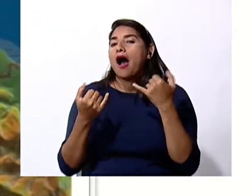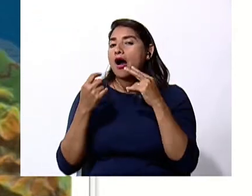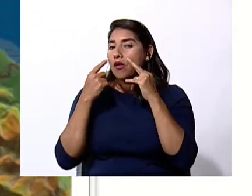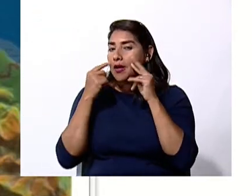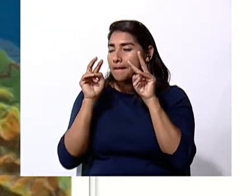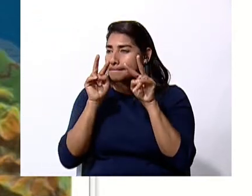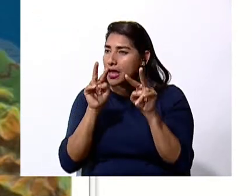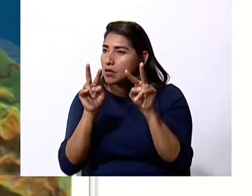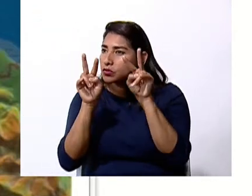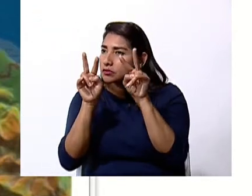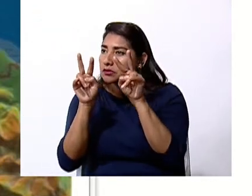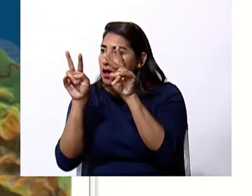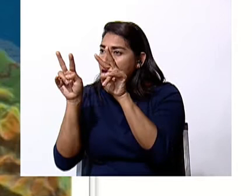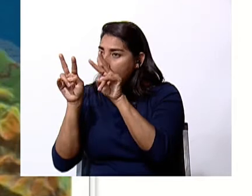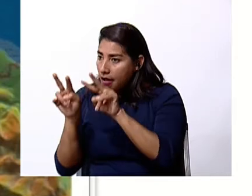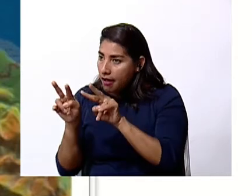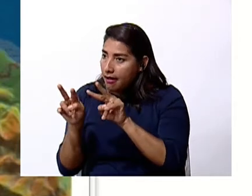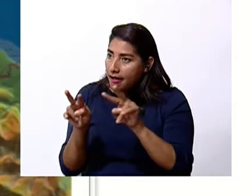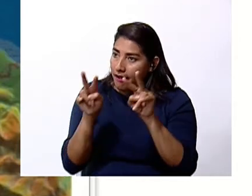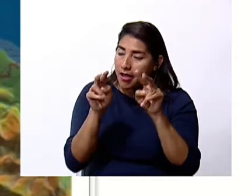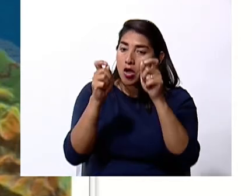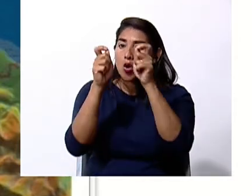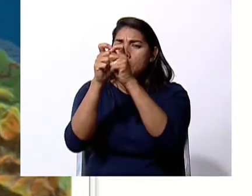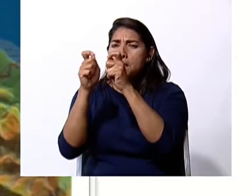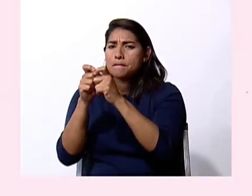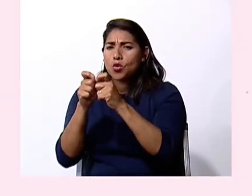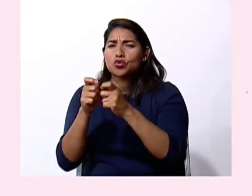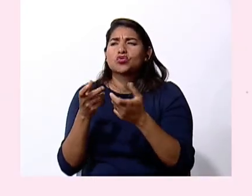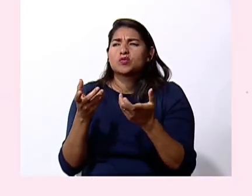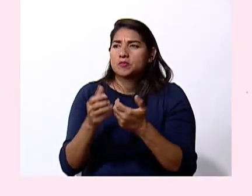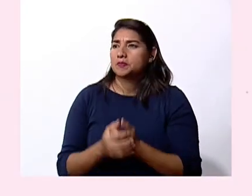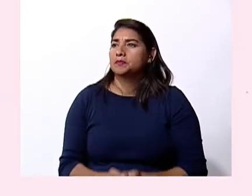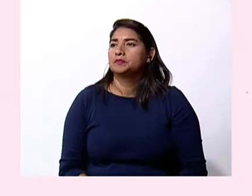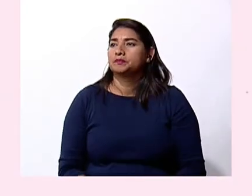observemos lo que son los puntos cardinales